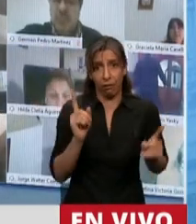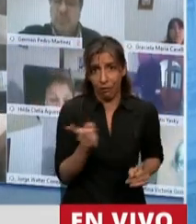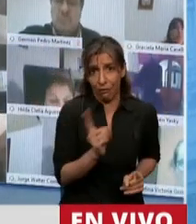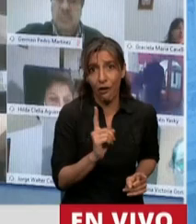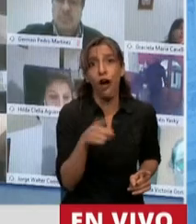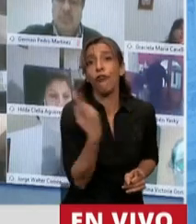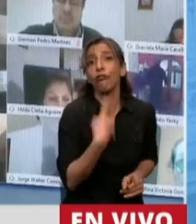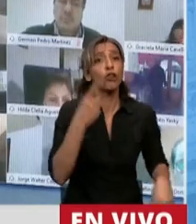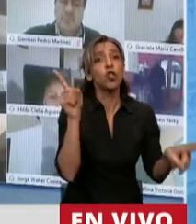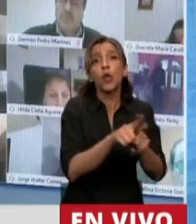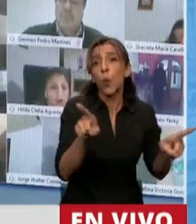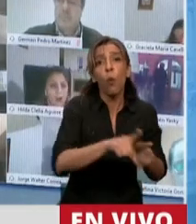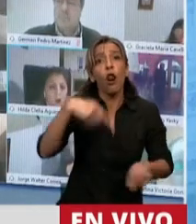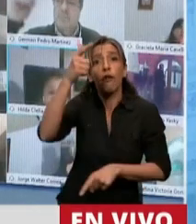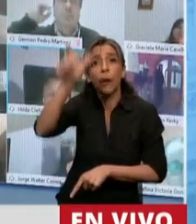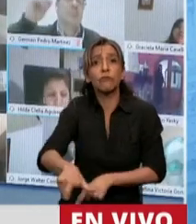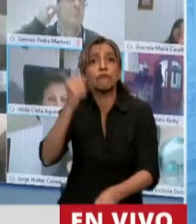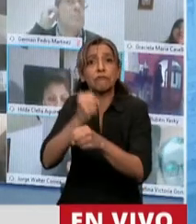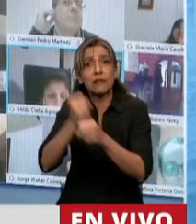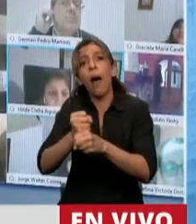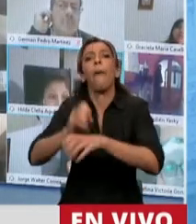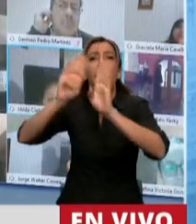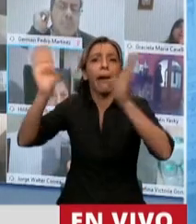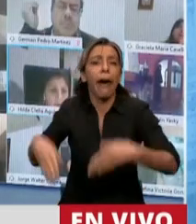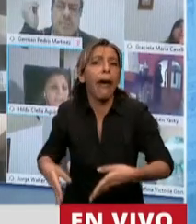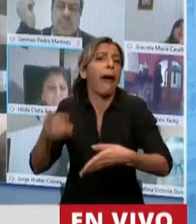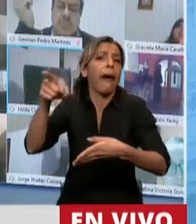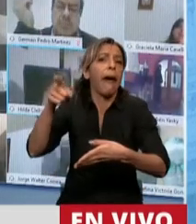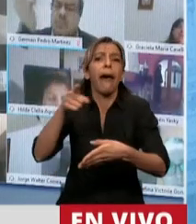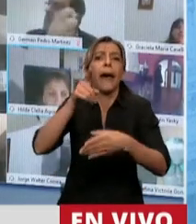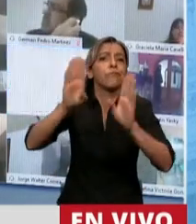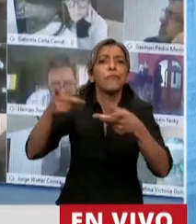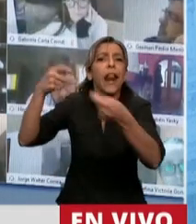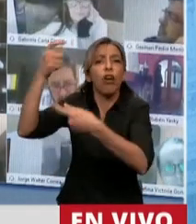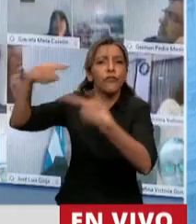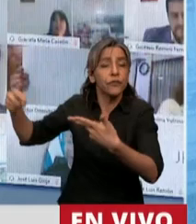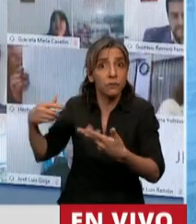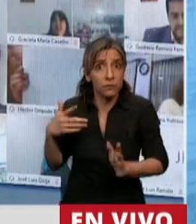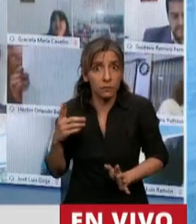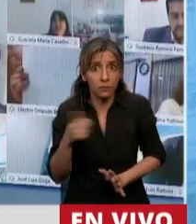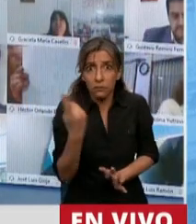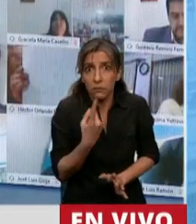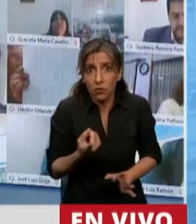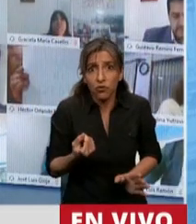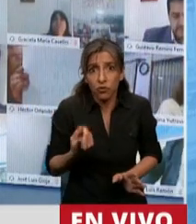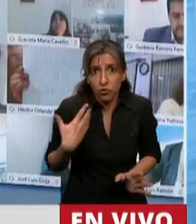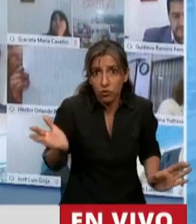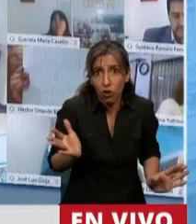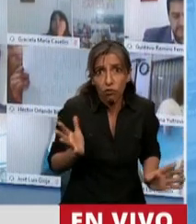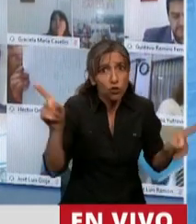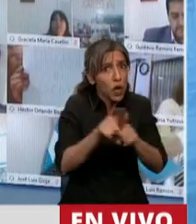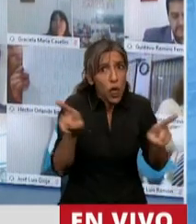frigorífico? Y con un protocolo va a trabajar todos los días. No somos especiales, diputados. No hacemos un